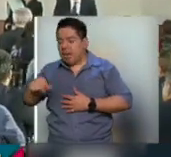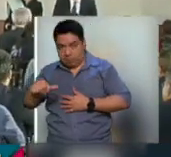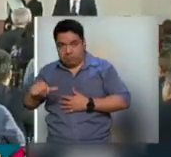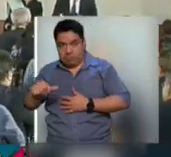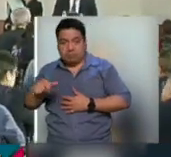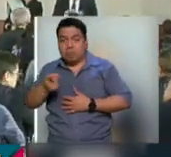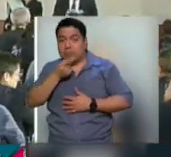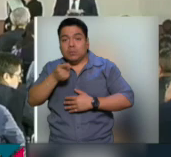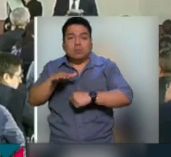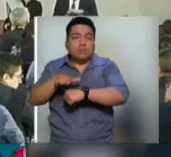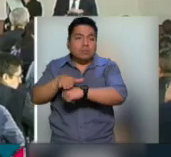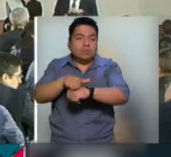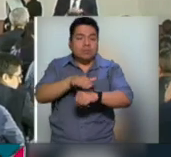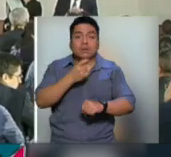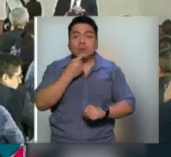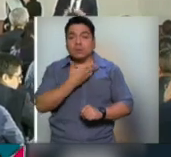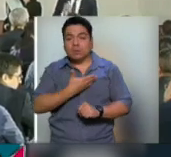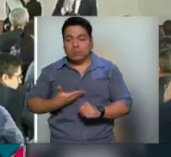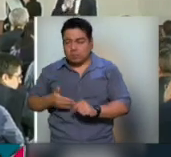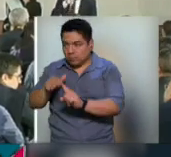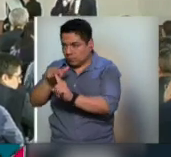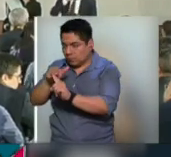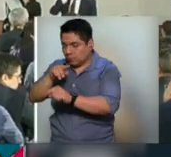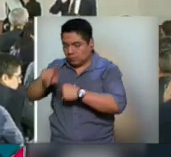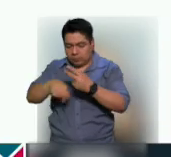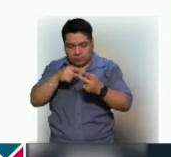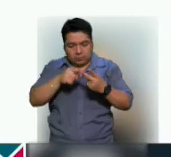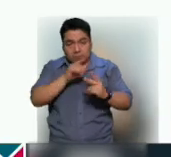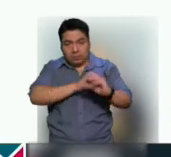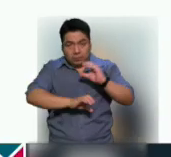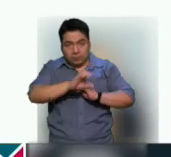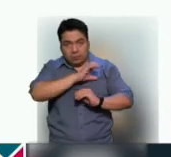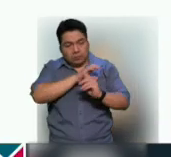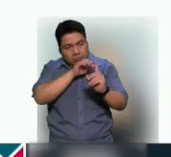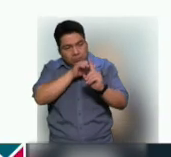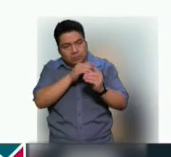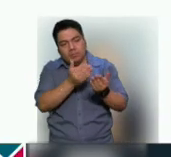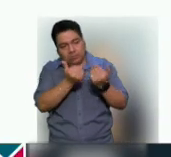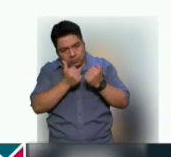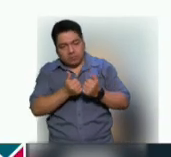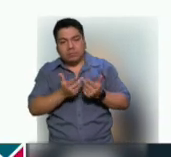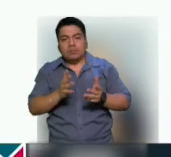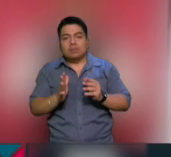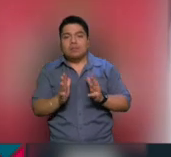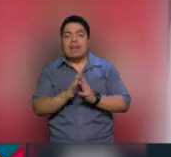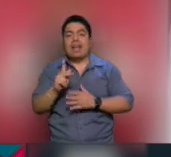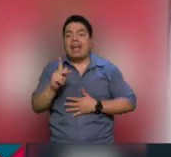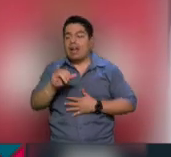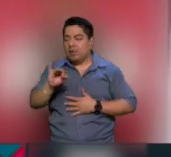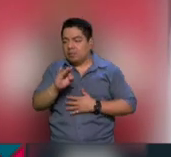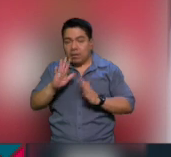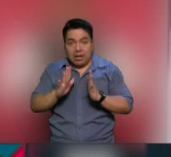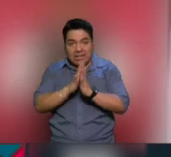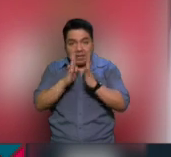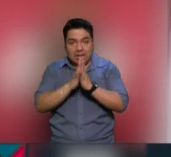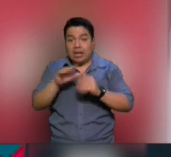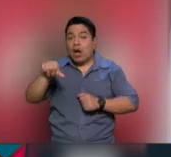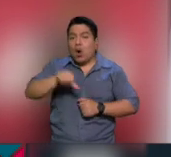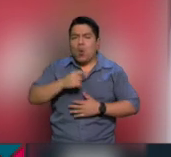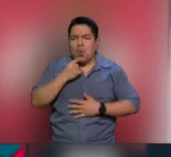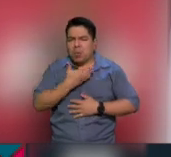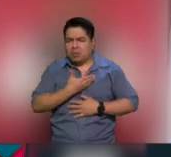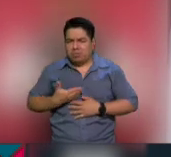Piña, hizo un llamado al presidente López Obrador y a la presidenta electa Claudia Sheinbaum a sumarse al diálogo de la reforma judicial, hoy el presidente